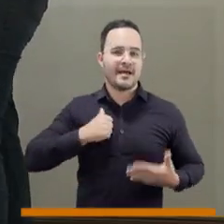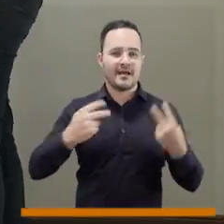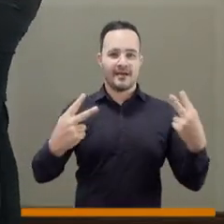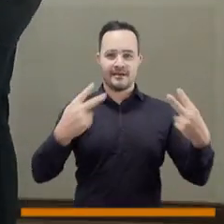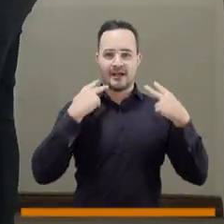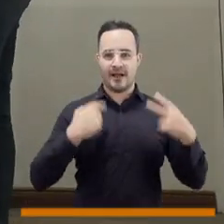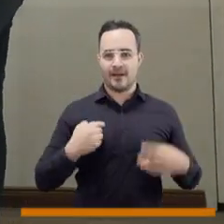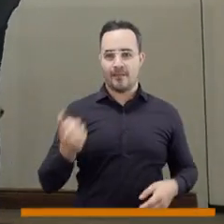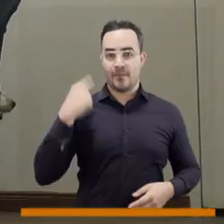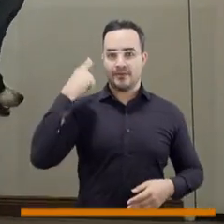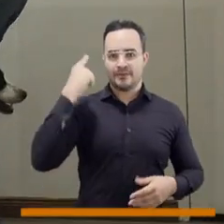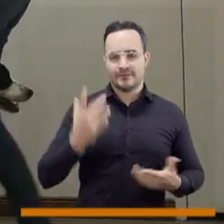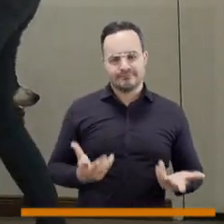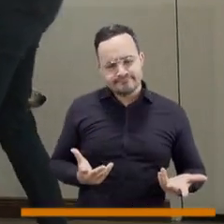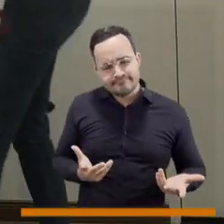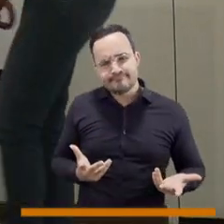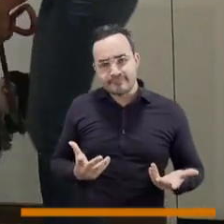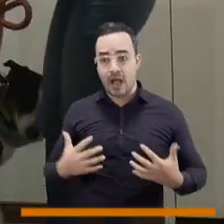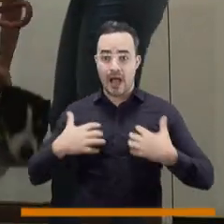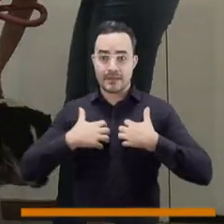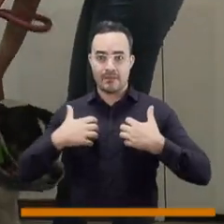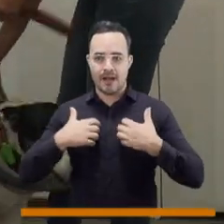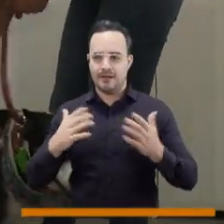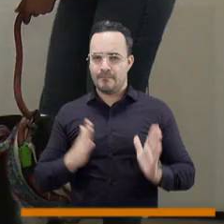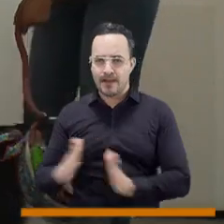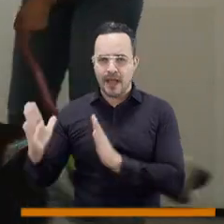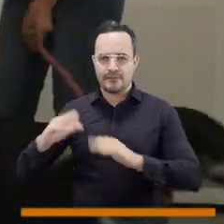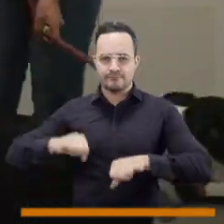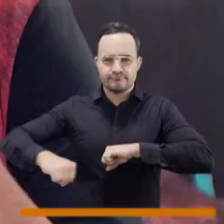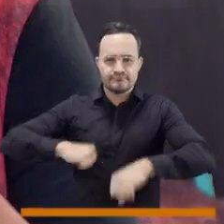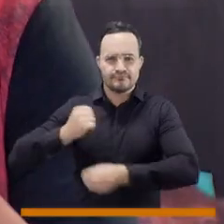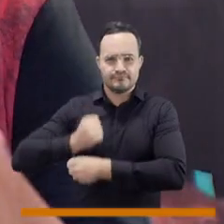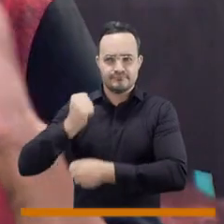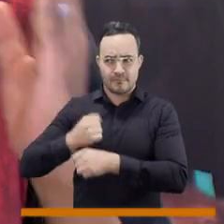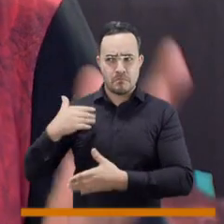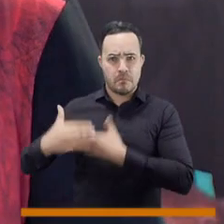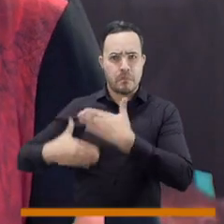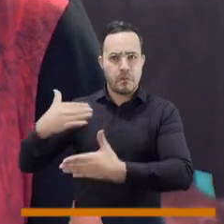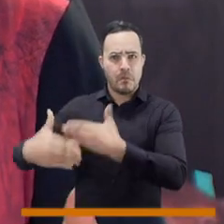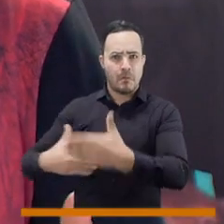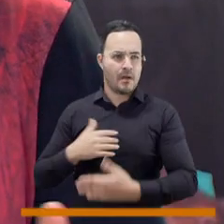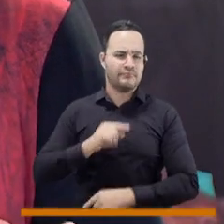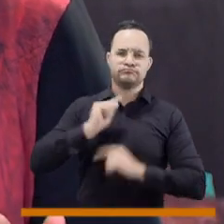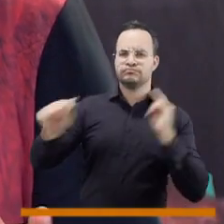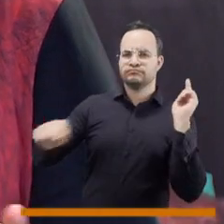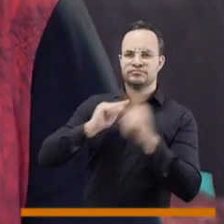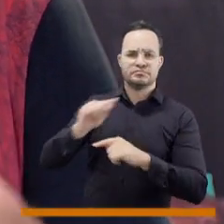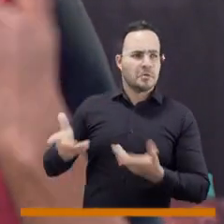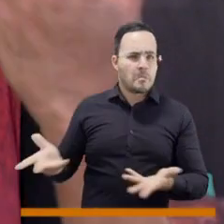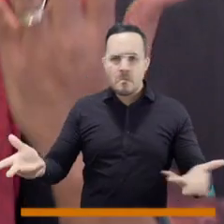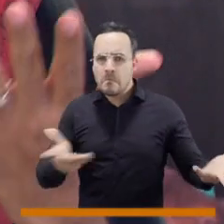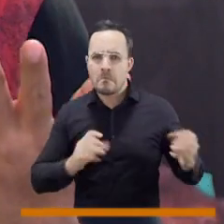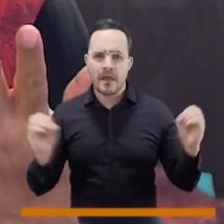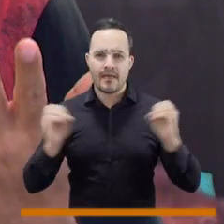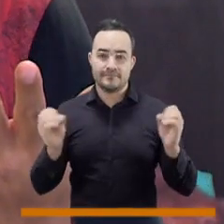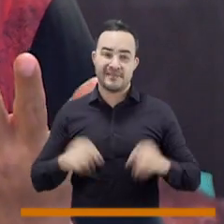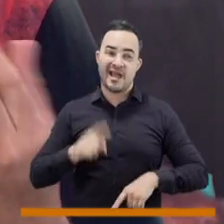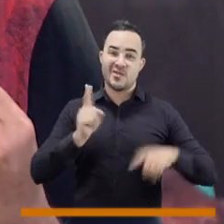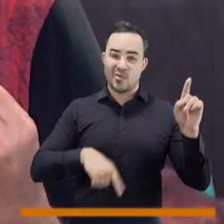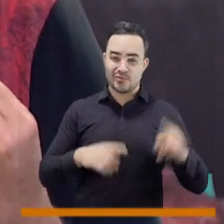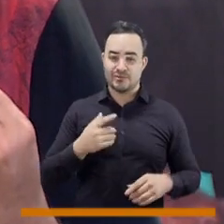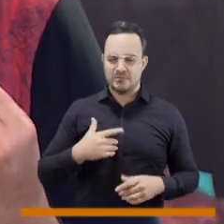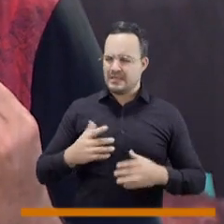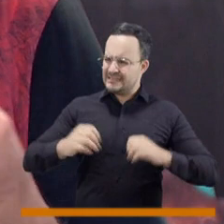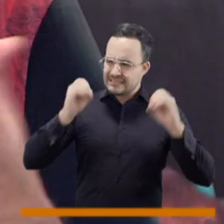atacando la gestión desde esta curula animalista, sino la gestión en protección animal en general. Se han atrevido a decir